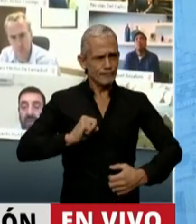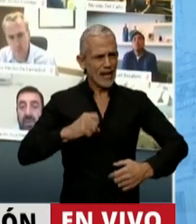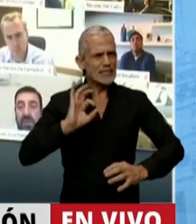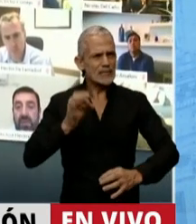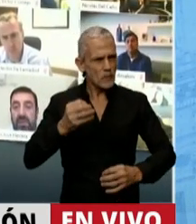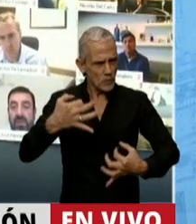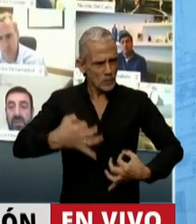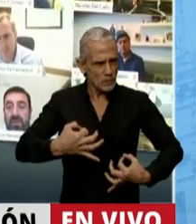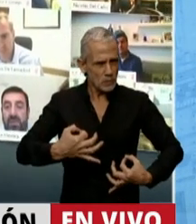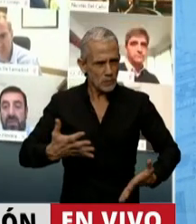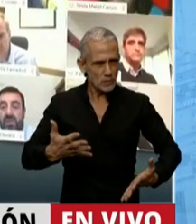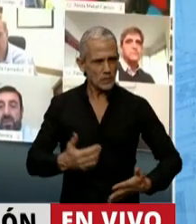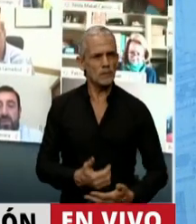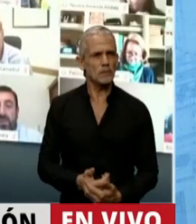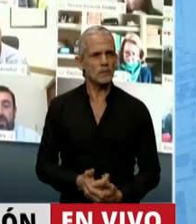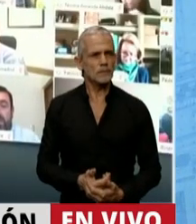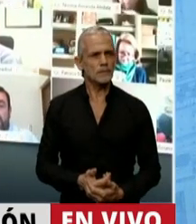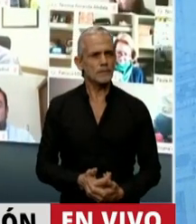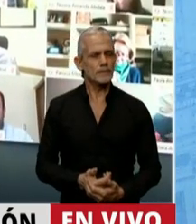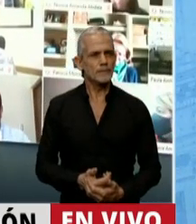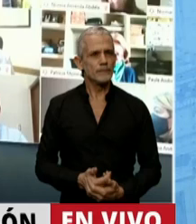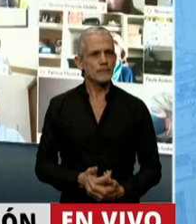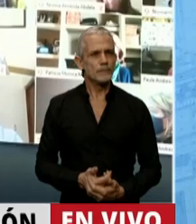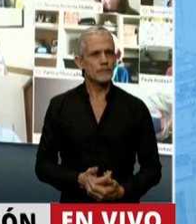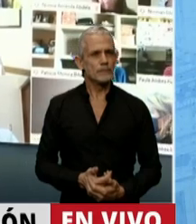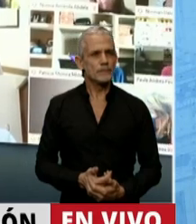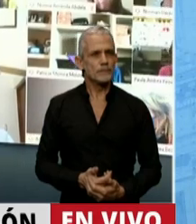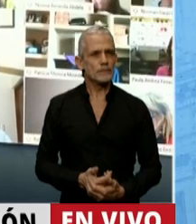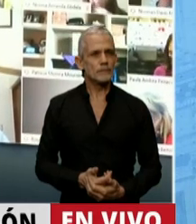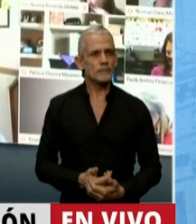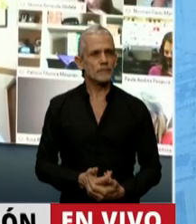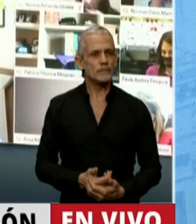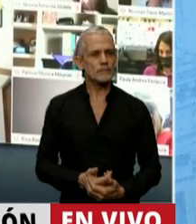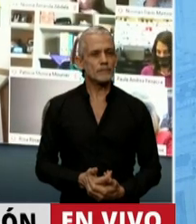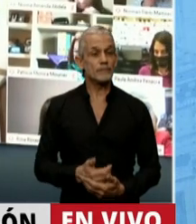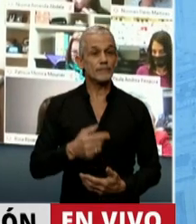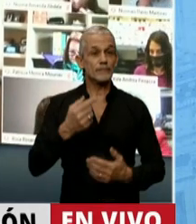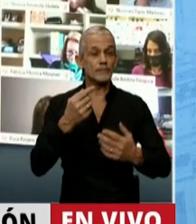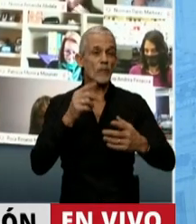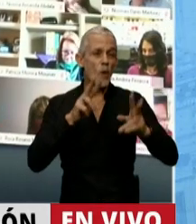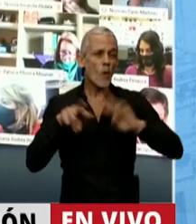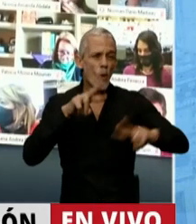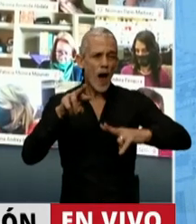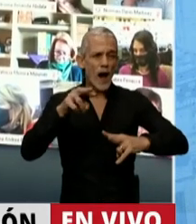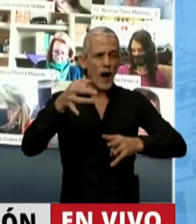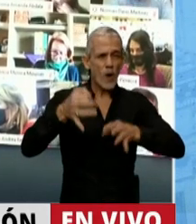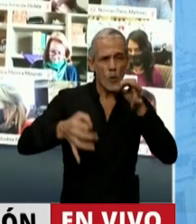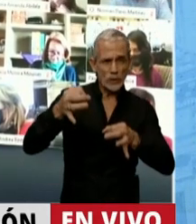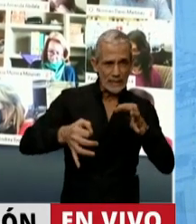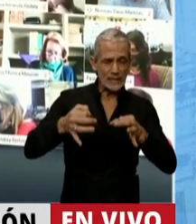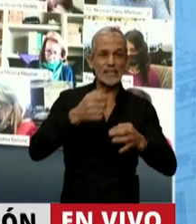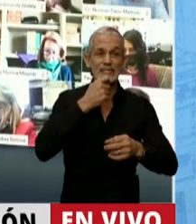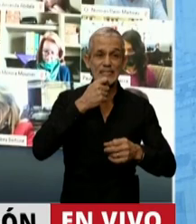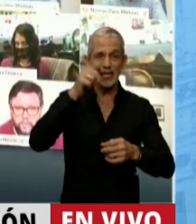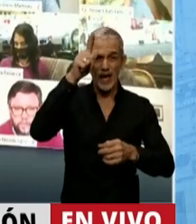cuestionar y buscar justicia cuando